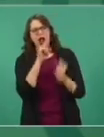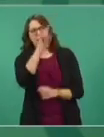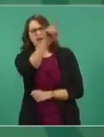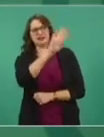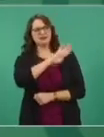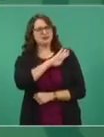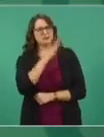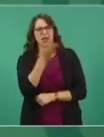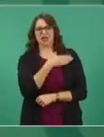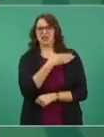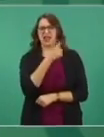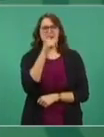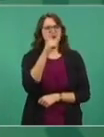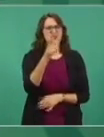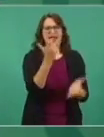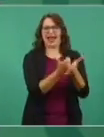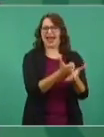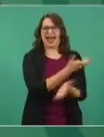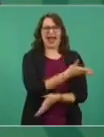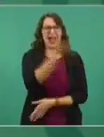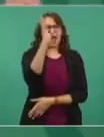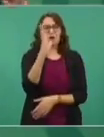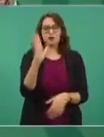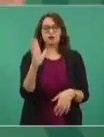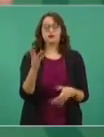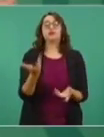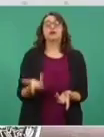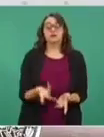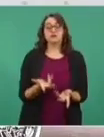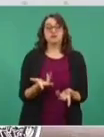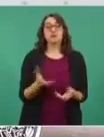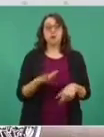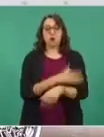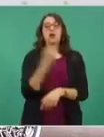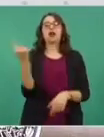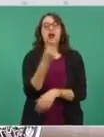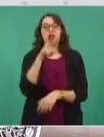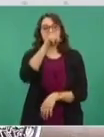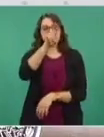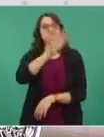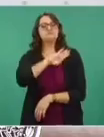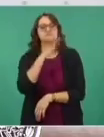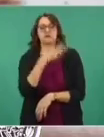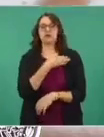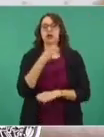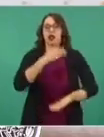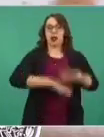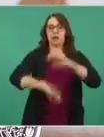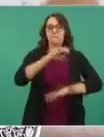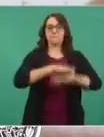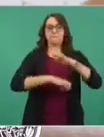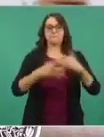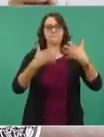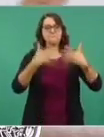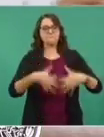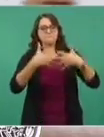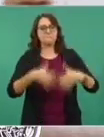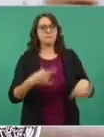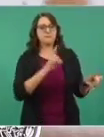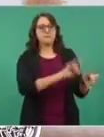Pero como allá las empresas tienen mucho poder, como querían